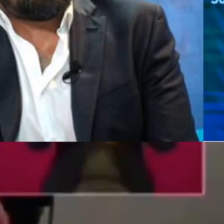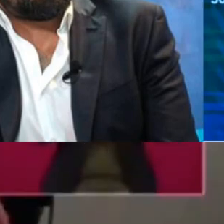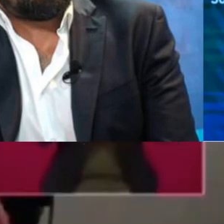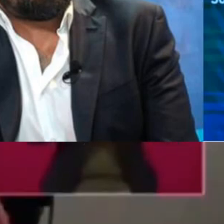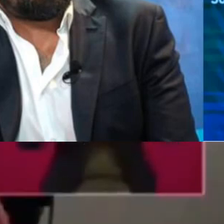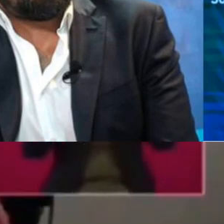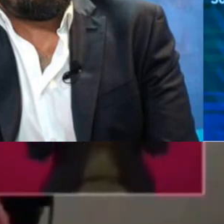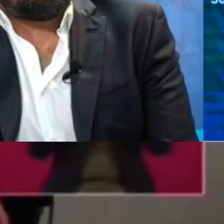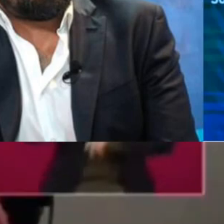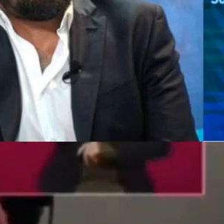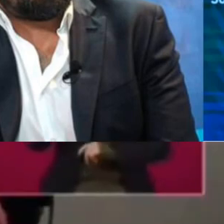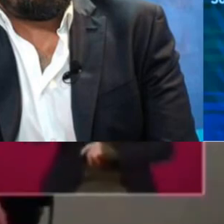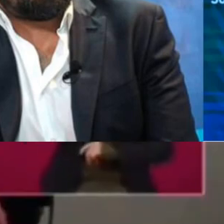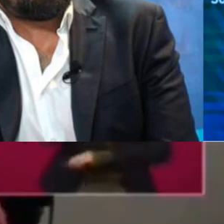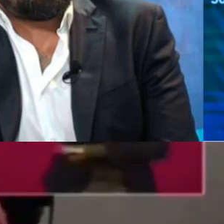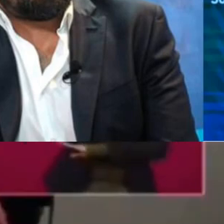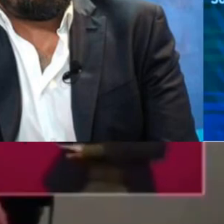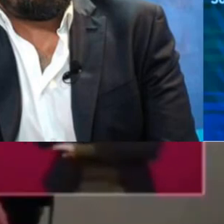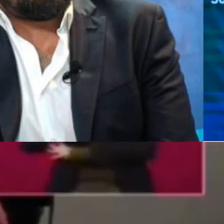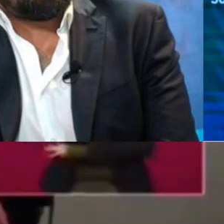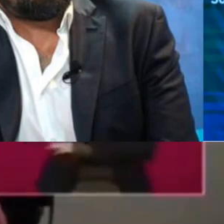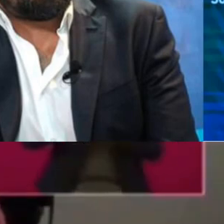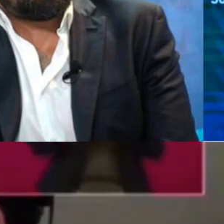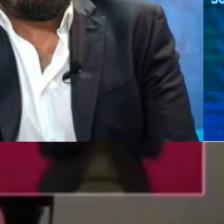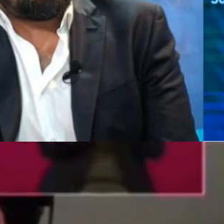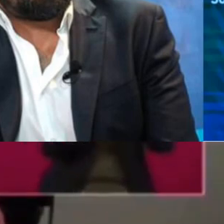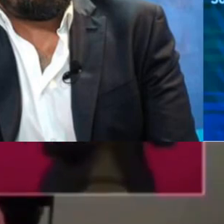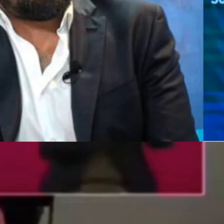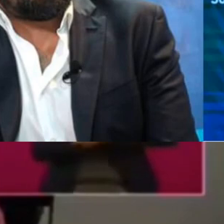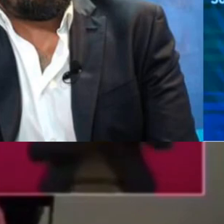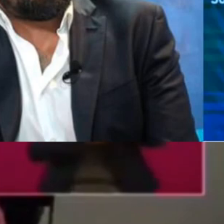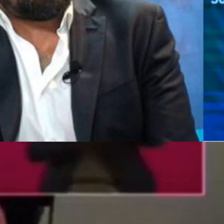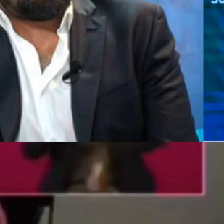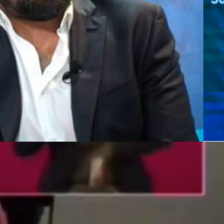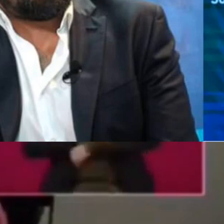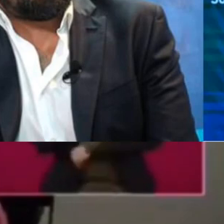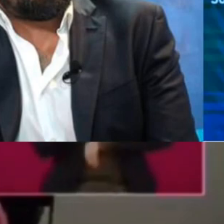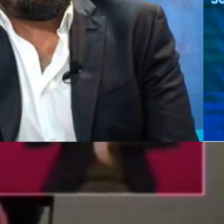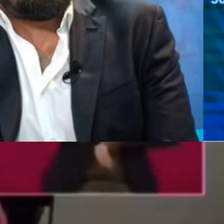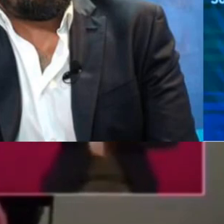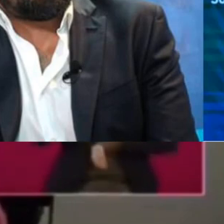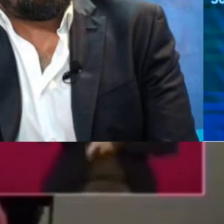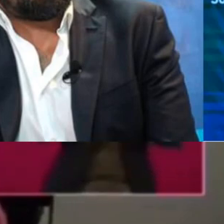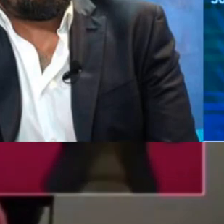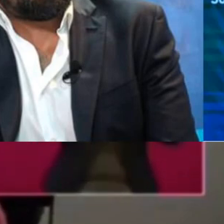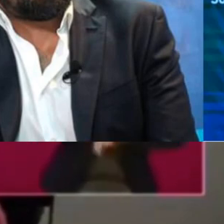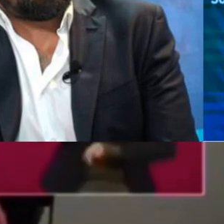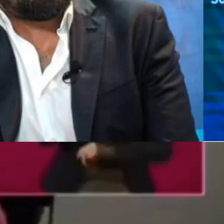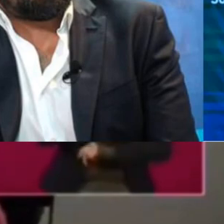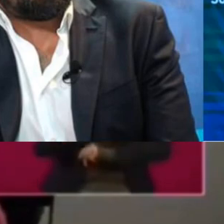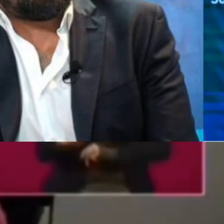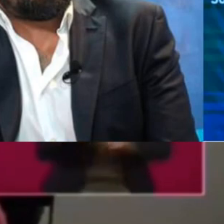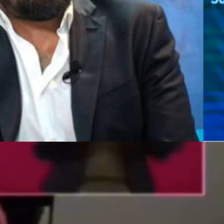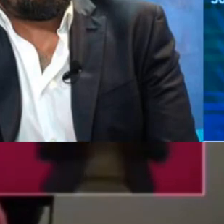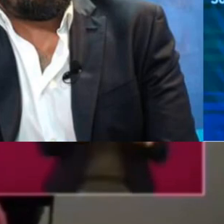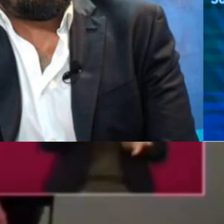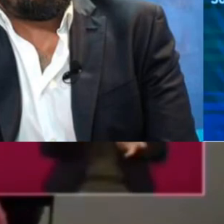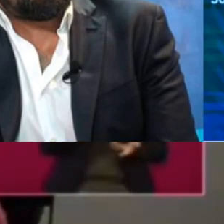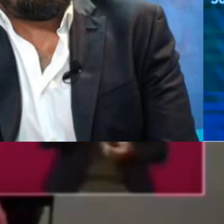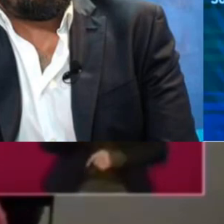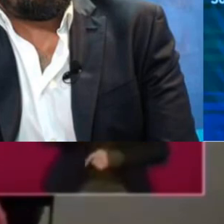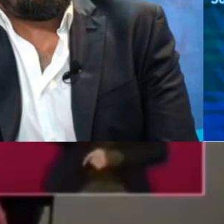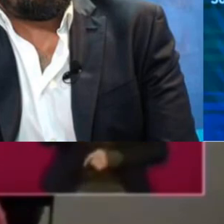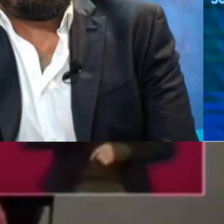de la Presidencia de la República, ocupa un cargo como consultor jurídico en la Consejería Jurídica